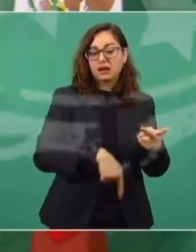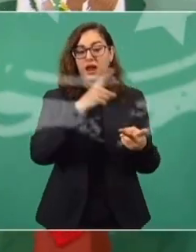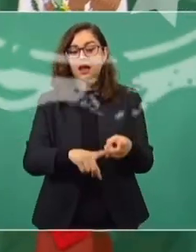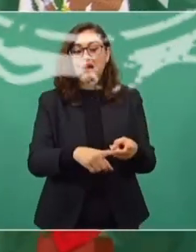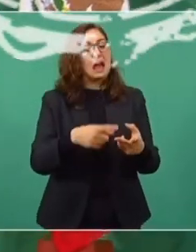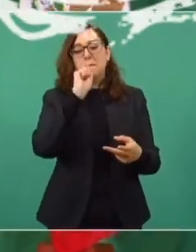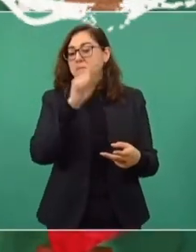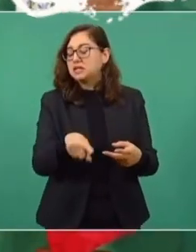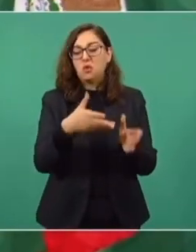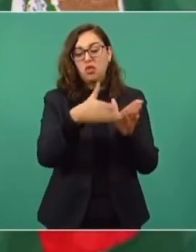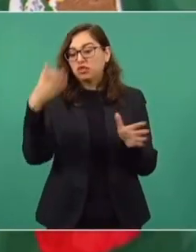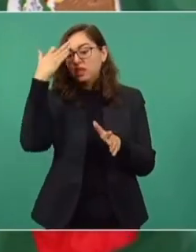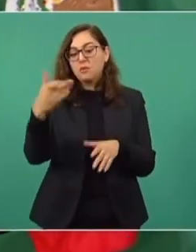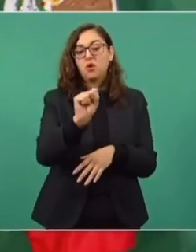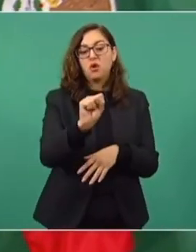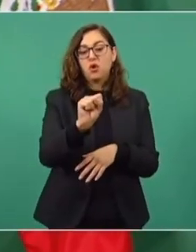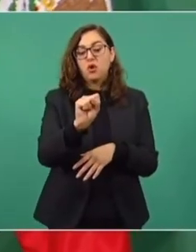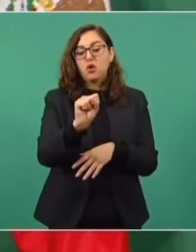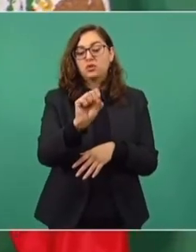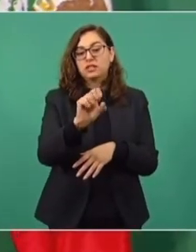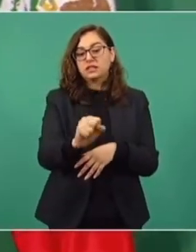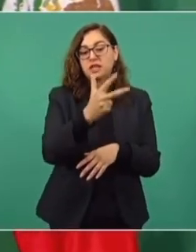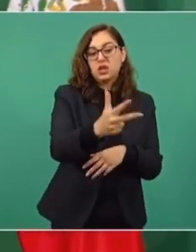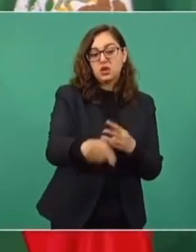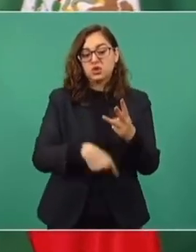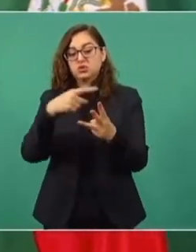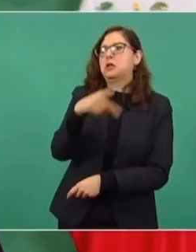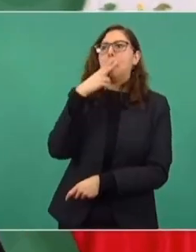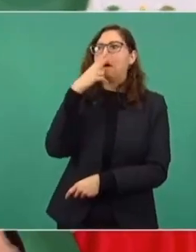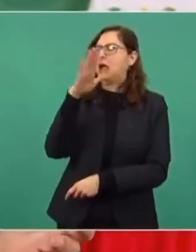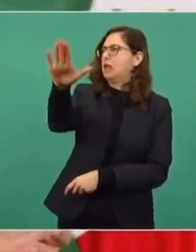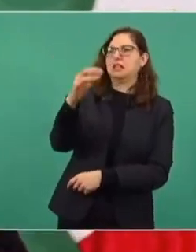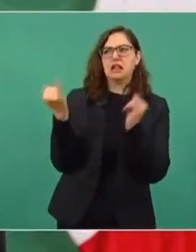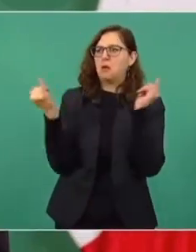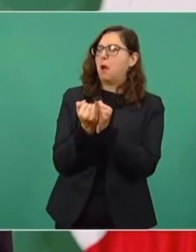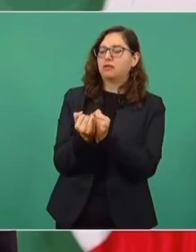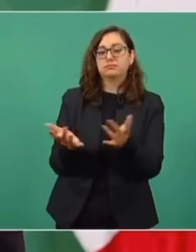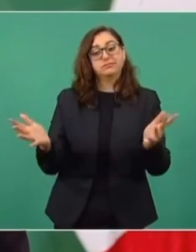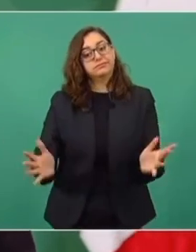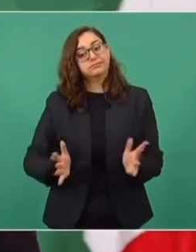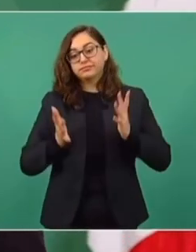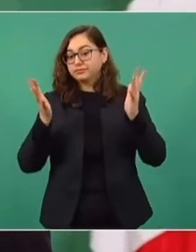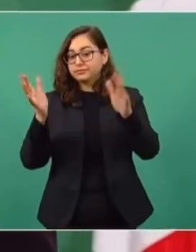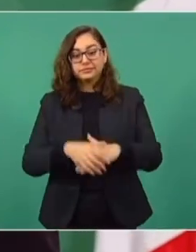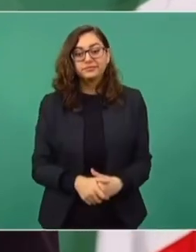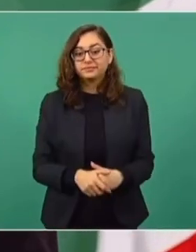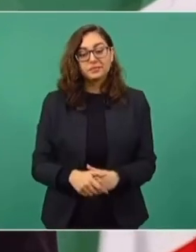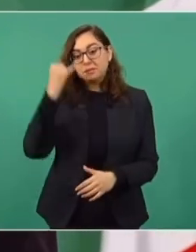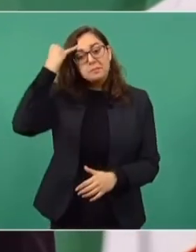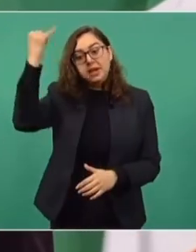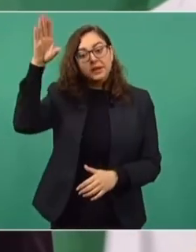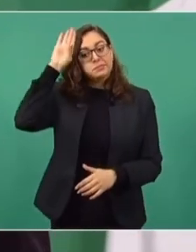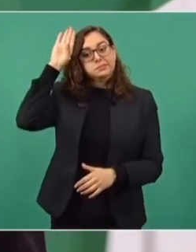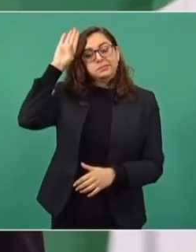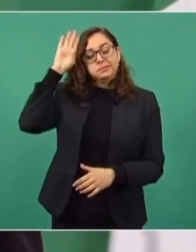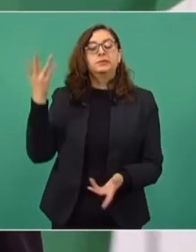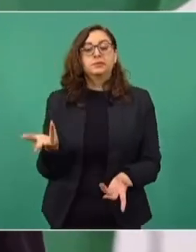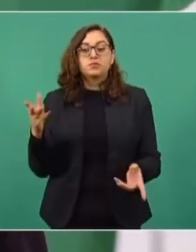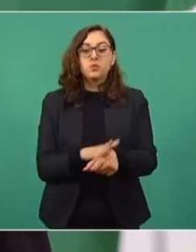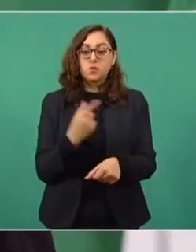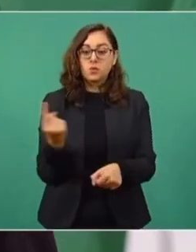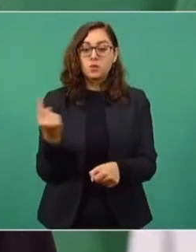Y ya Cecilia se pasó. Hitler, imagínense eso, por la concentración,